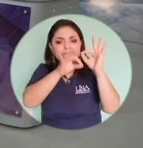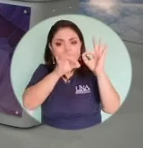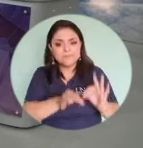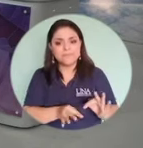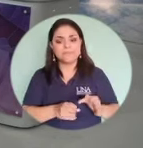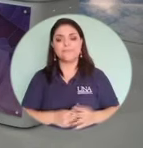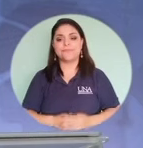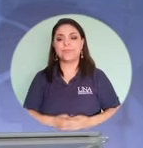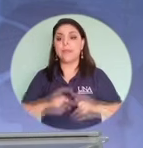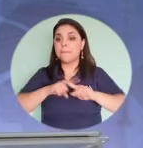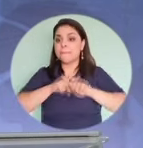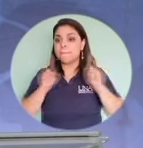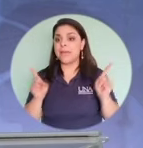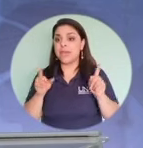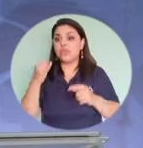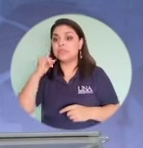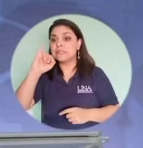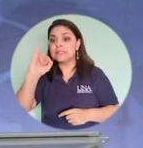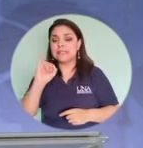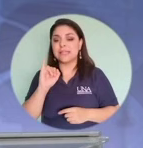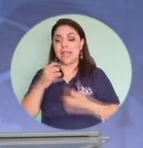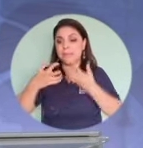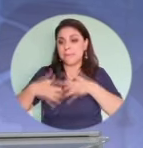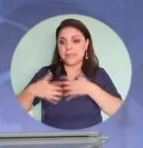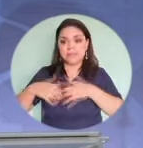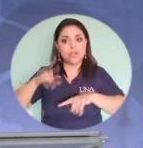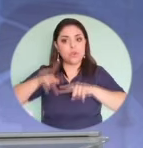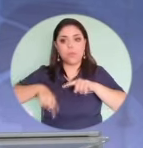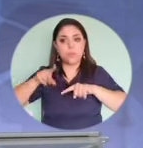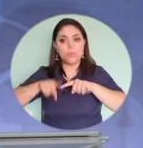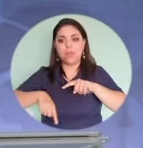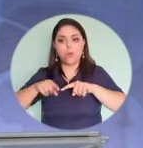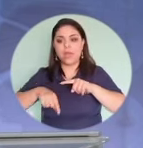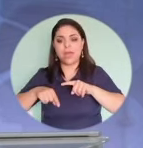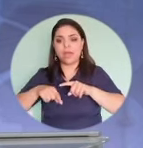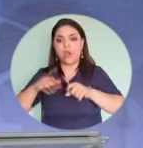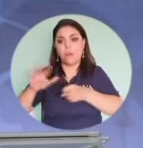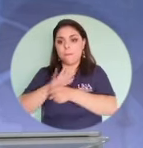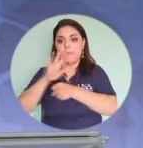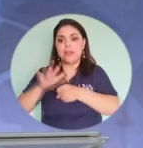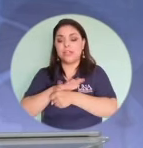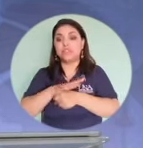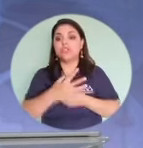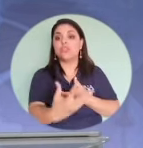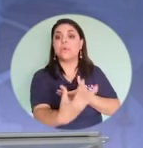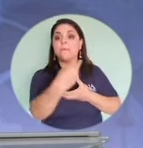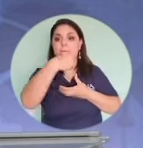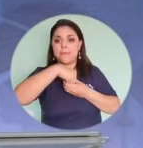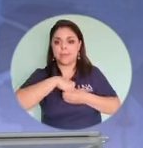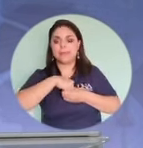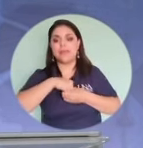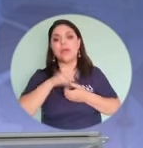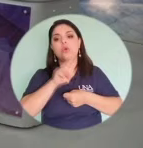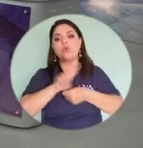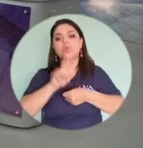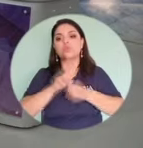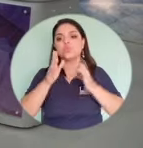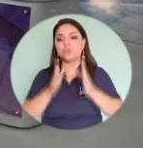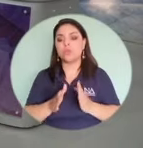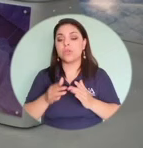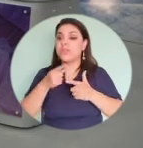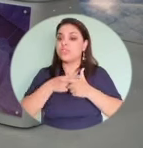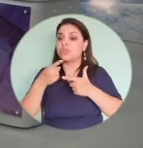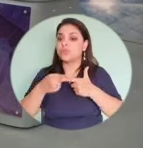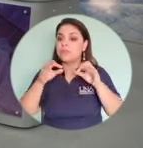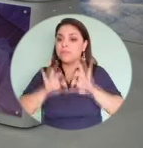está haciendo su tarea, pero su tarea no está completa si no incorpora al usuario. Y insistimos nuevamente en la cultura. Desde luego